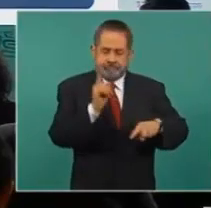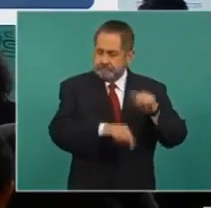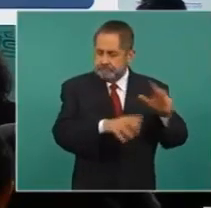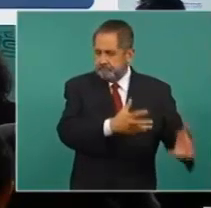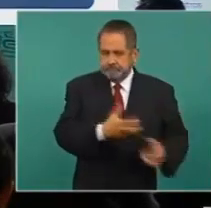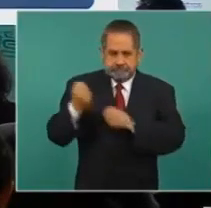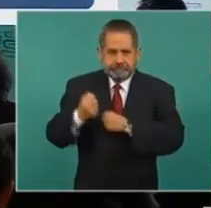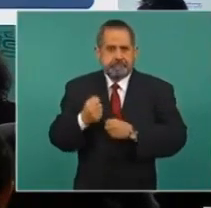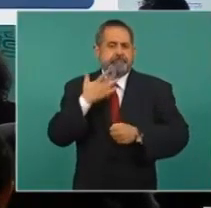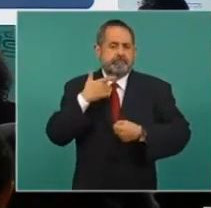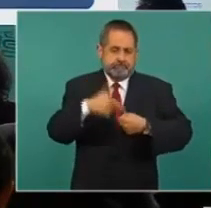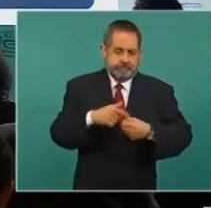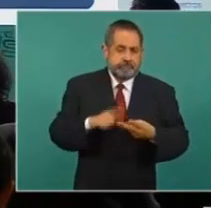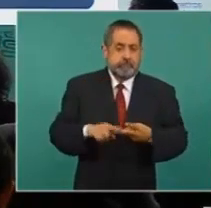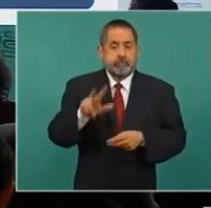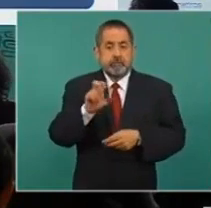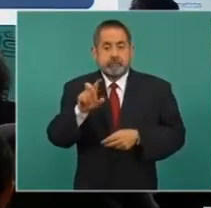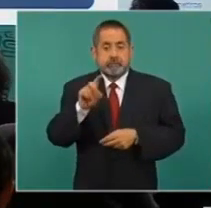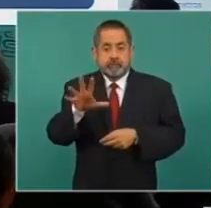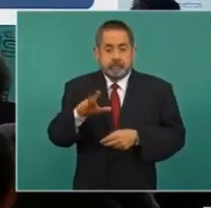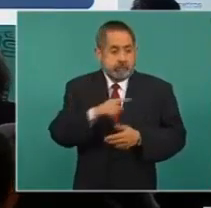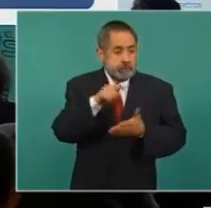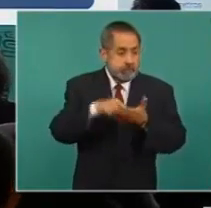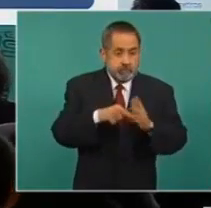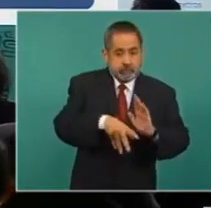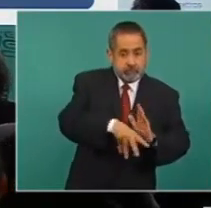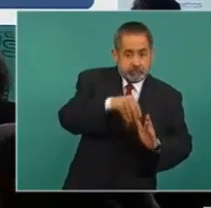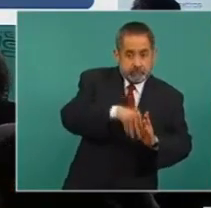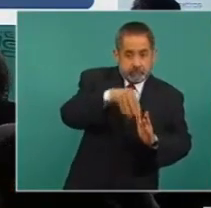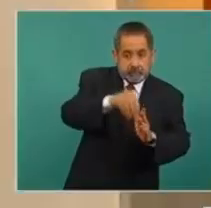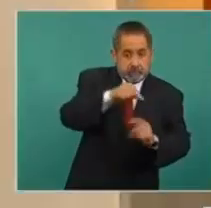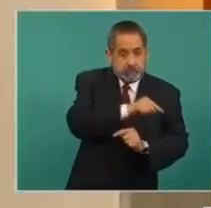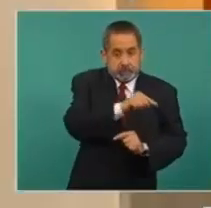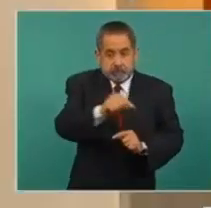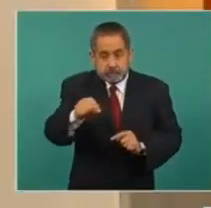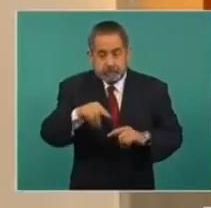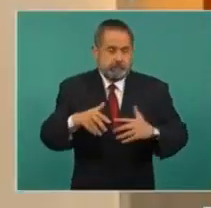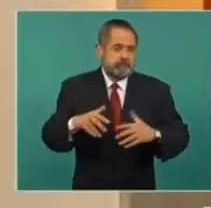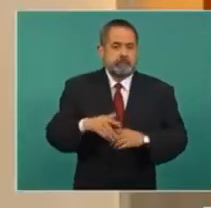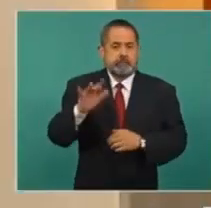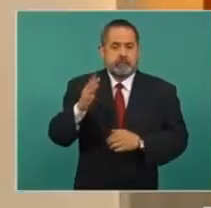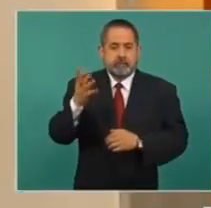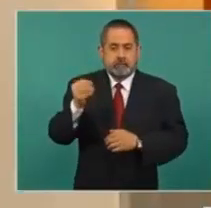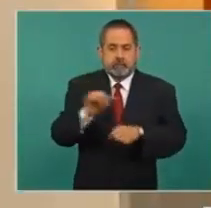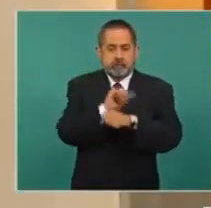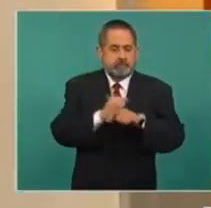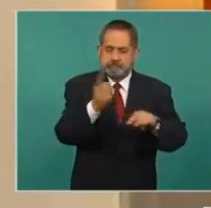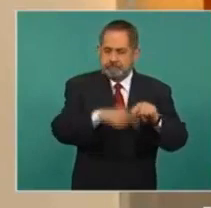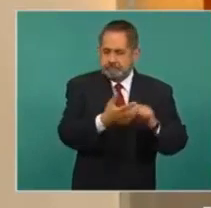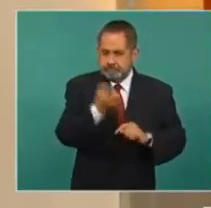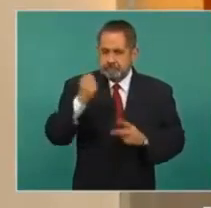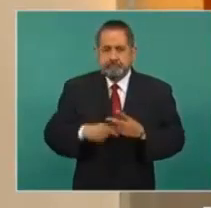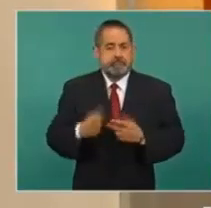805 tomas clandestinas fueron localizadas e inhabilitadas, 59 vehículos asegurados, 5